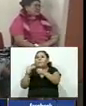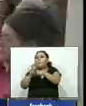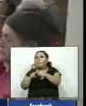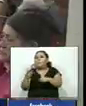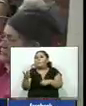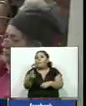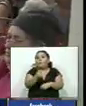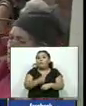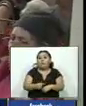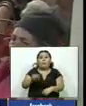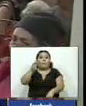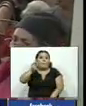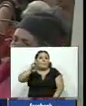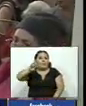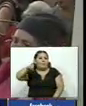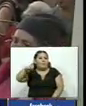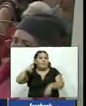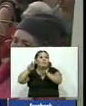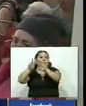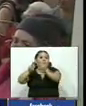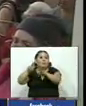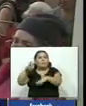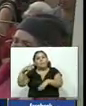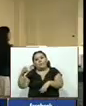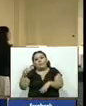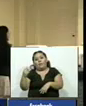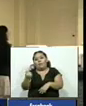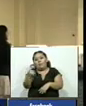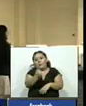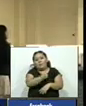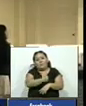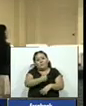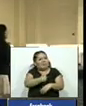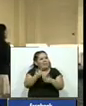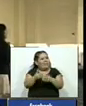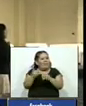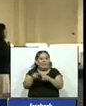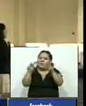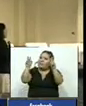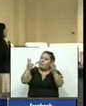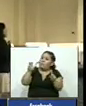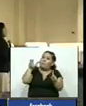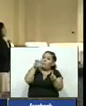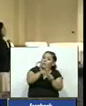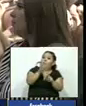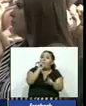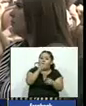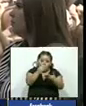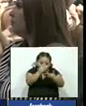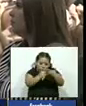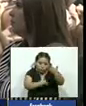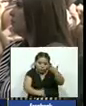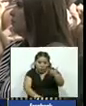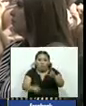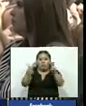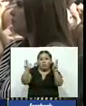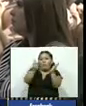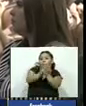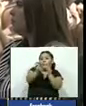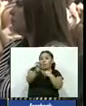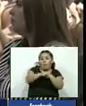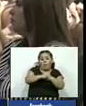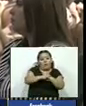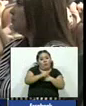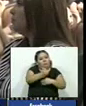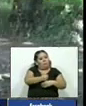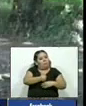768 víctimas de diferentes tipos de violencia en El Salvador según datos del programa Sanando Heridas el